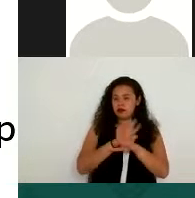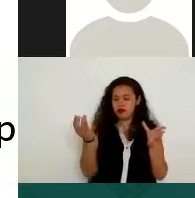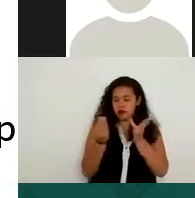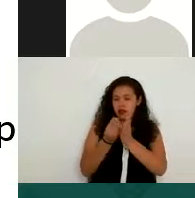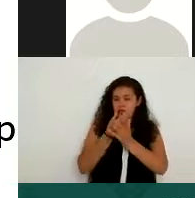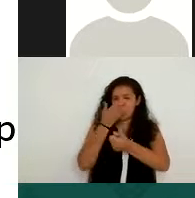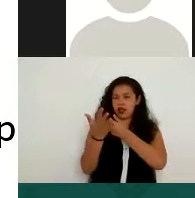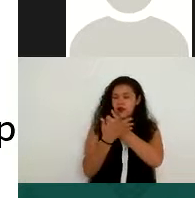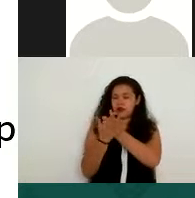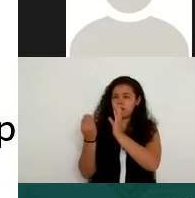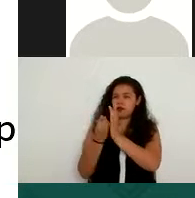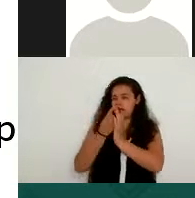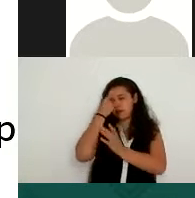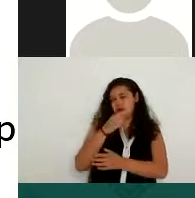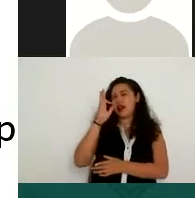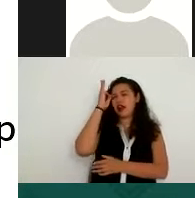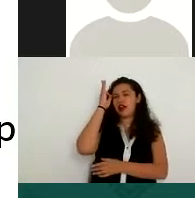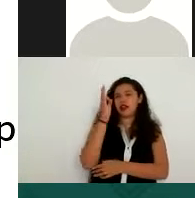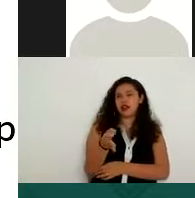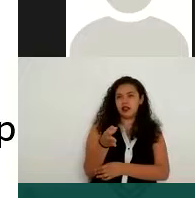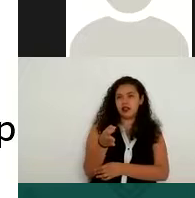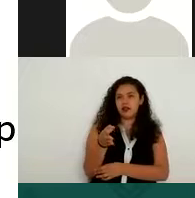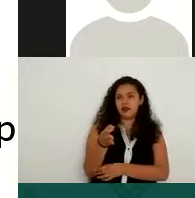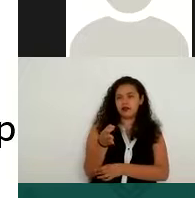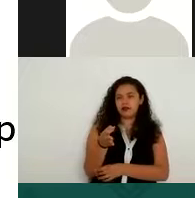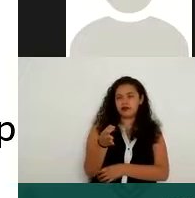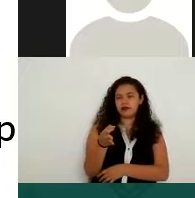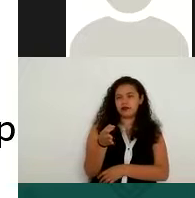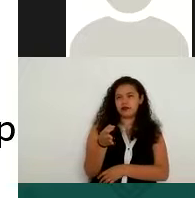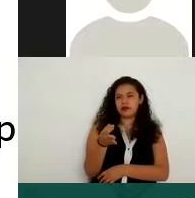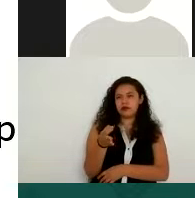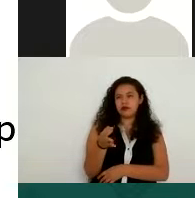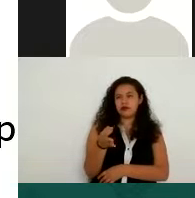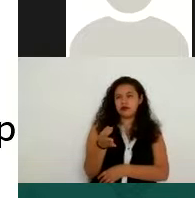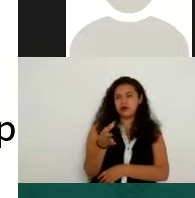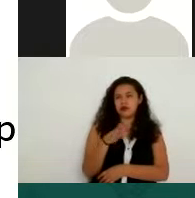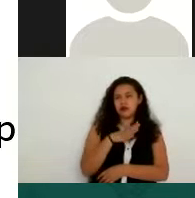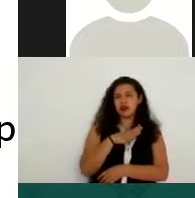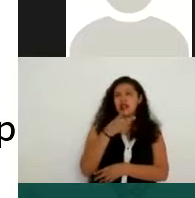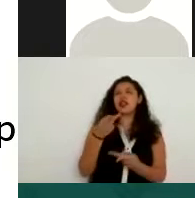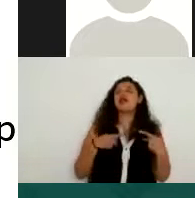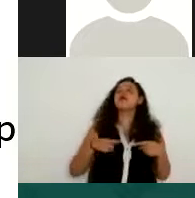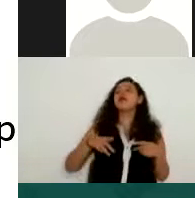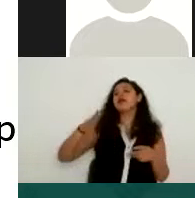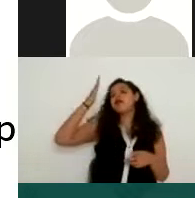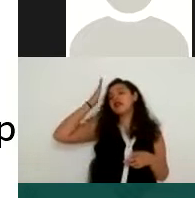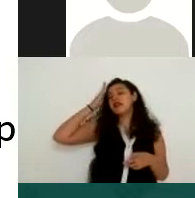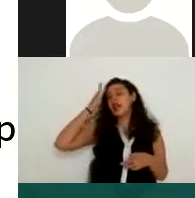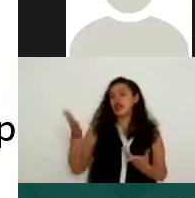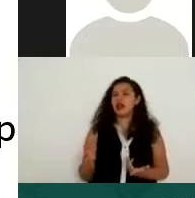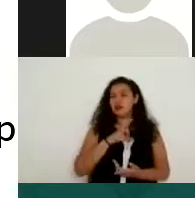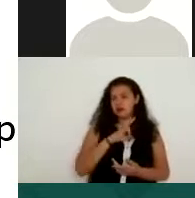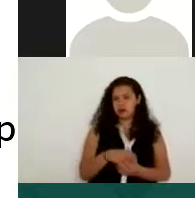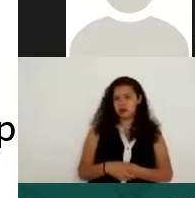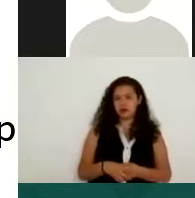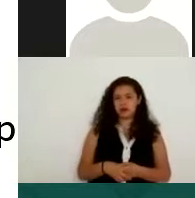consentimiento justo de que se están proporcionando y este titular los está brindando. ¿Por qué? Porque en el